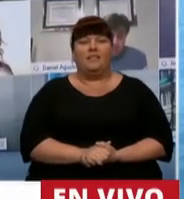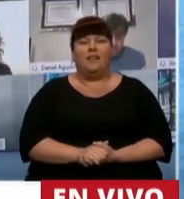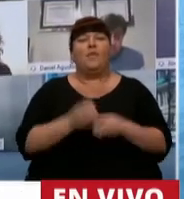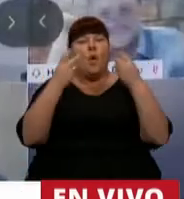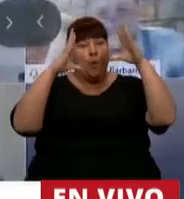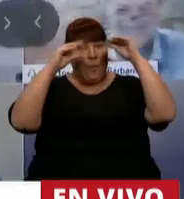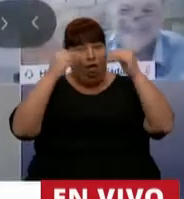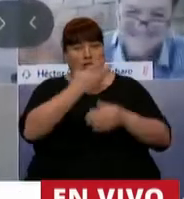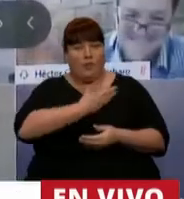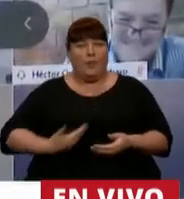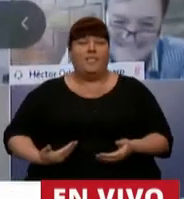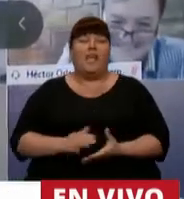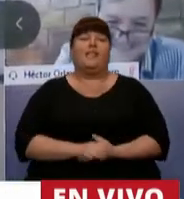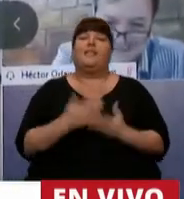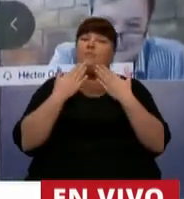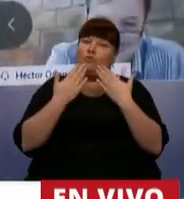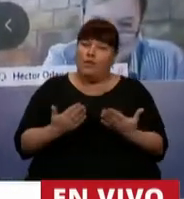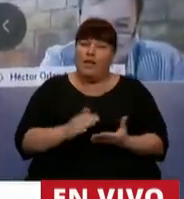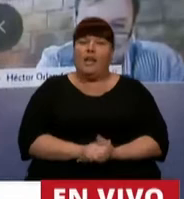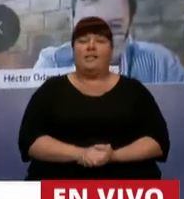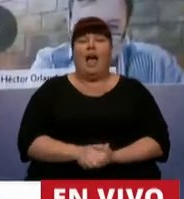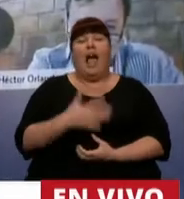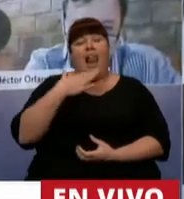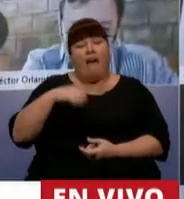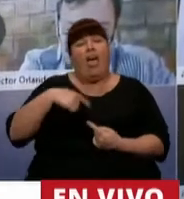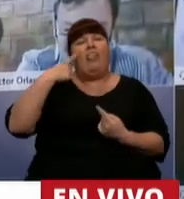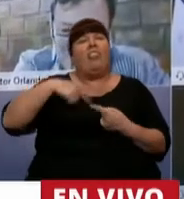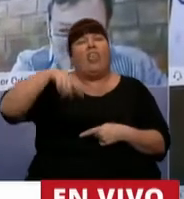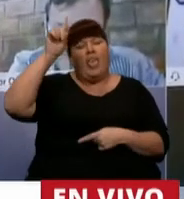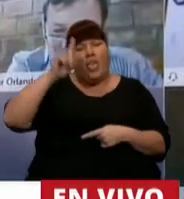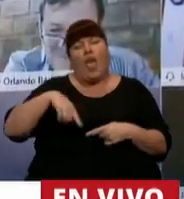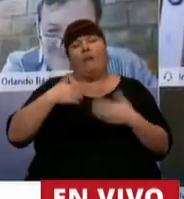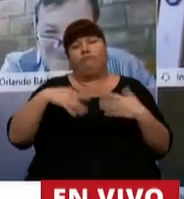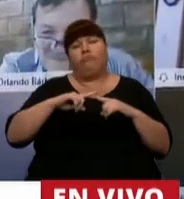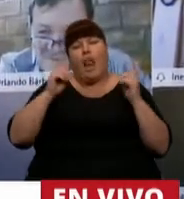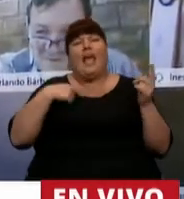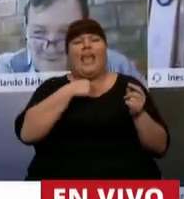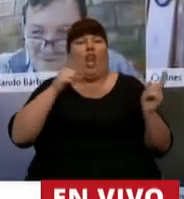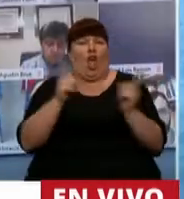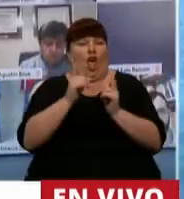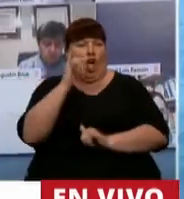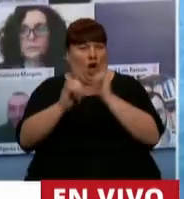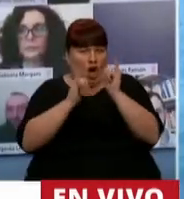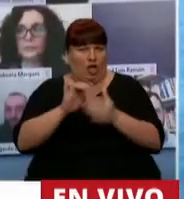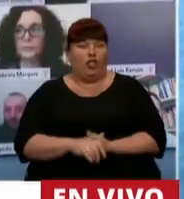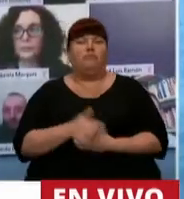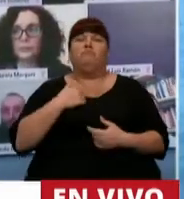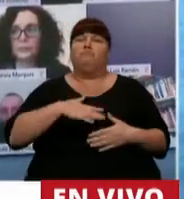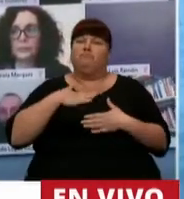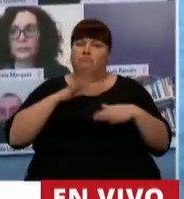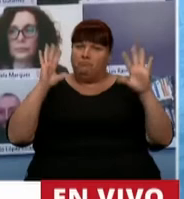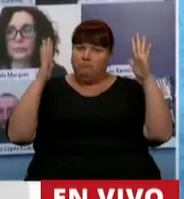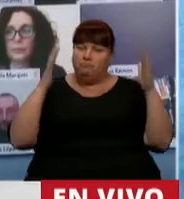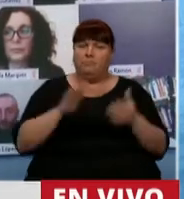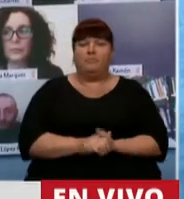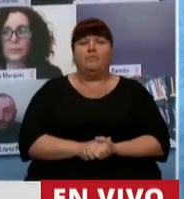Buenas noches, señor presidente. Muchas gracias. La verdad que un día largo, así que voy a intentar ser lo más corto posible. La verdad que celebro mucho